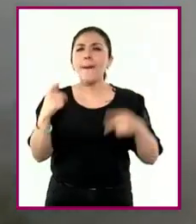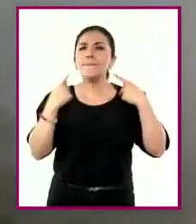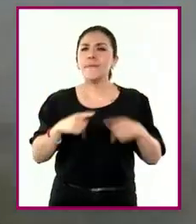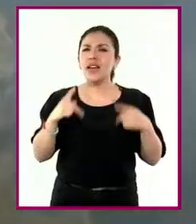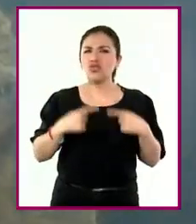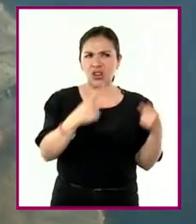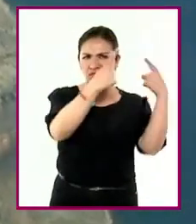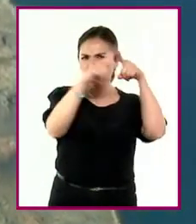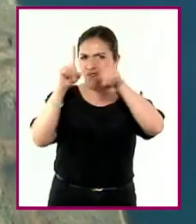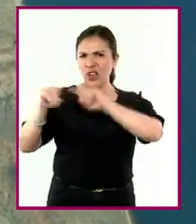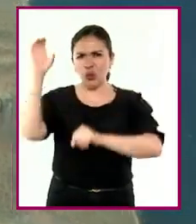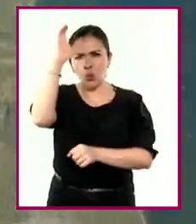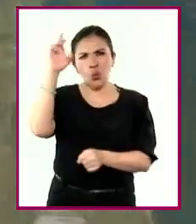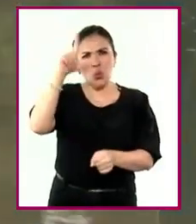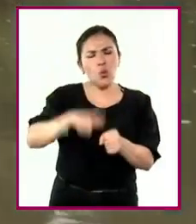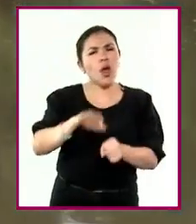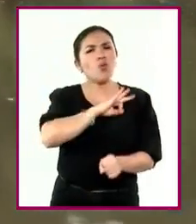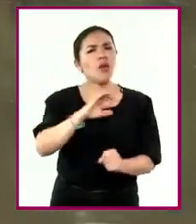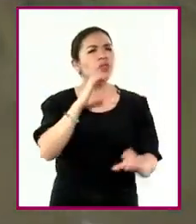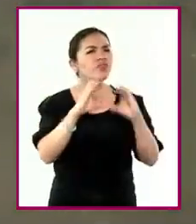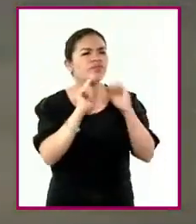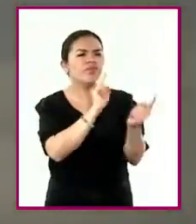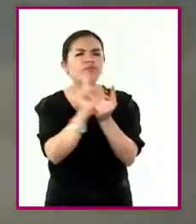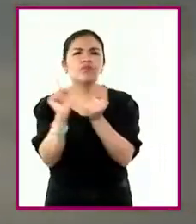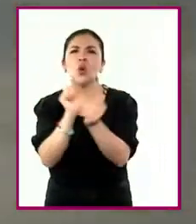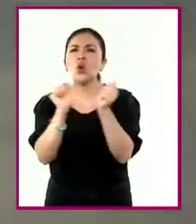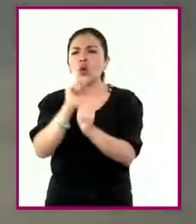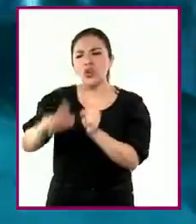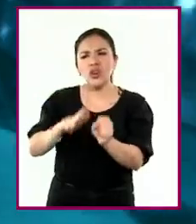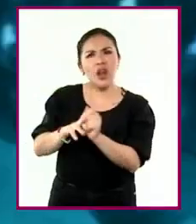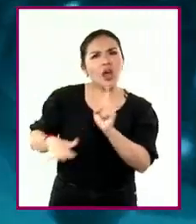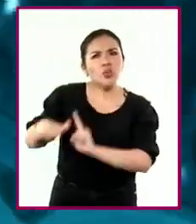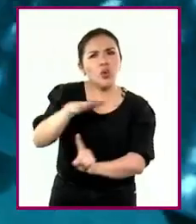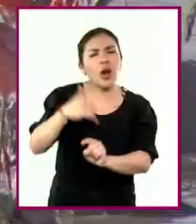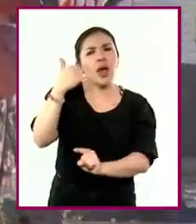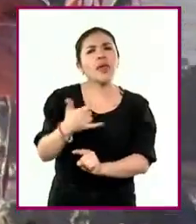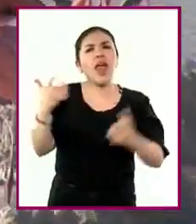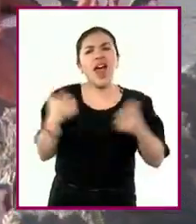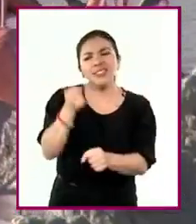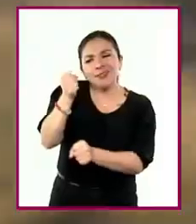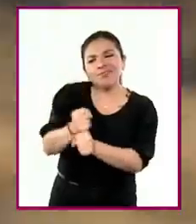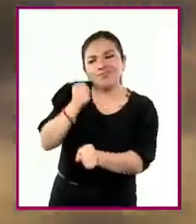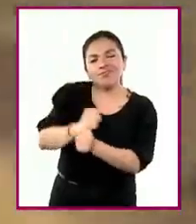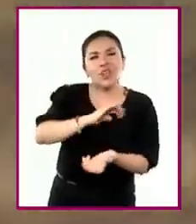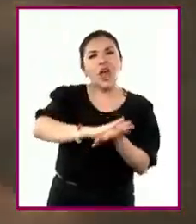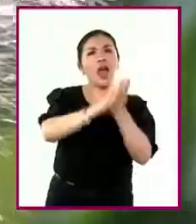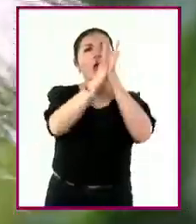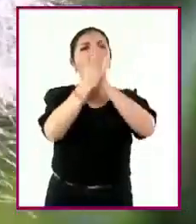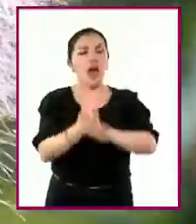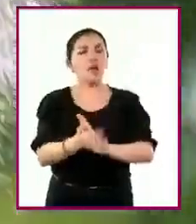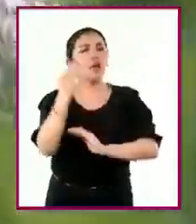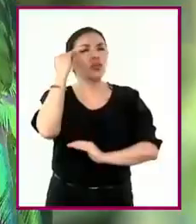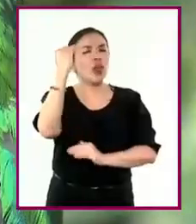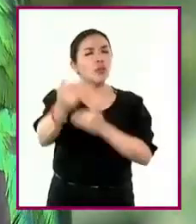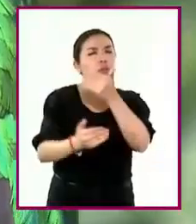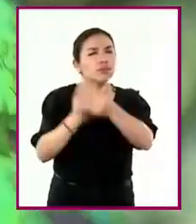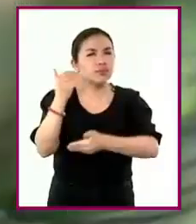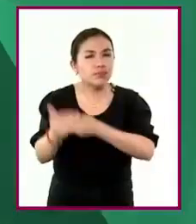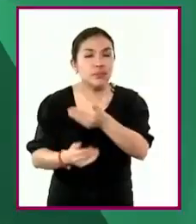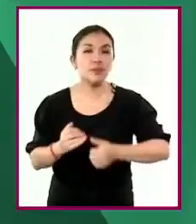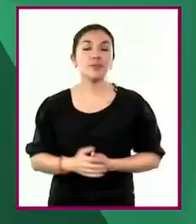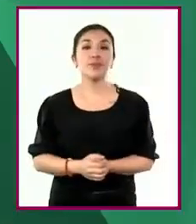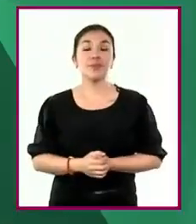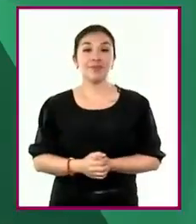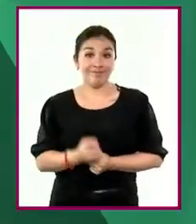las personas de diversas culturas interactuamos con los ecosistemas y los transformamos a través del tiempo.